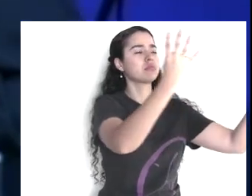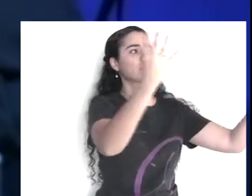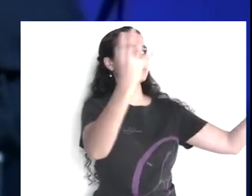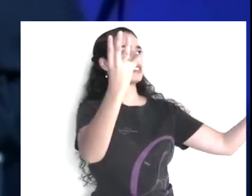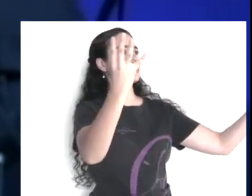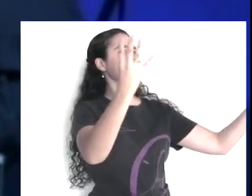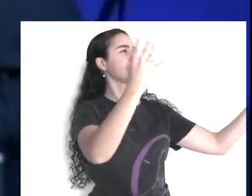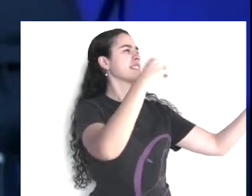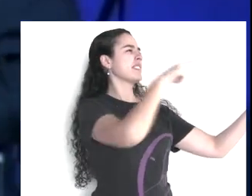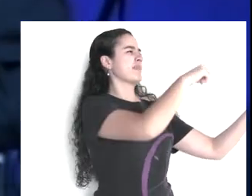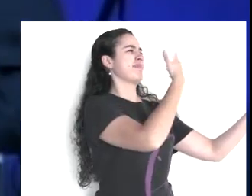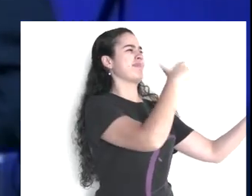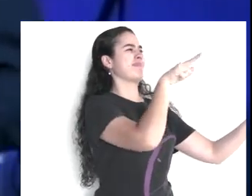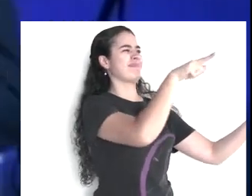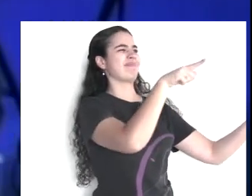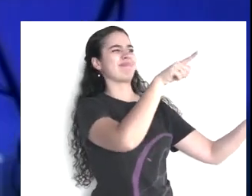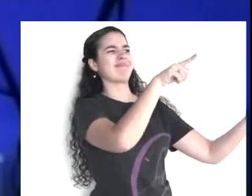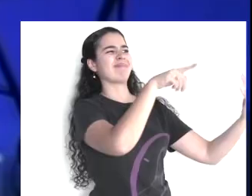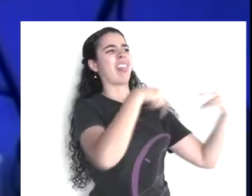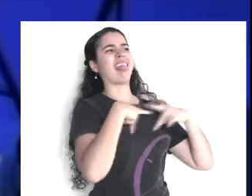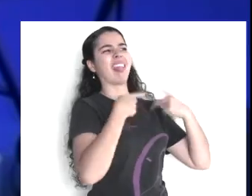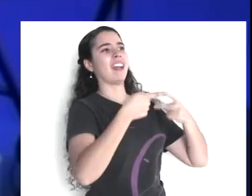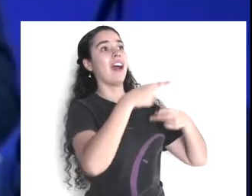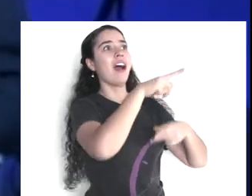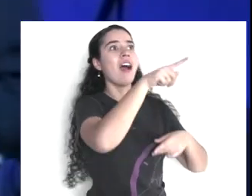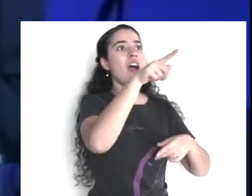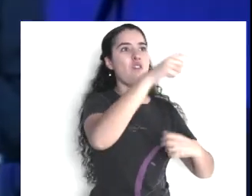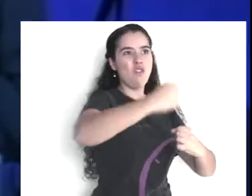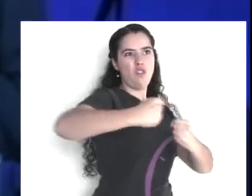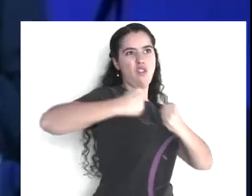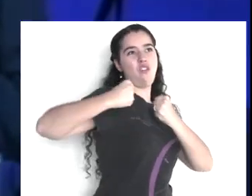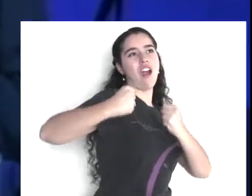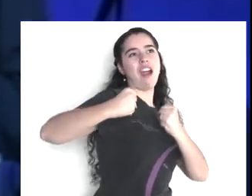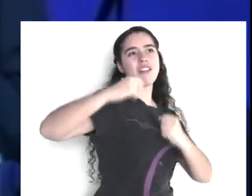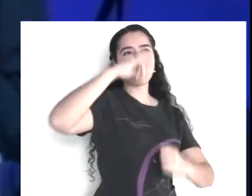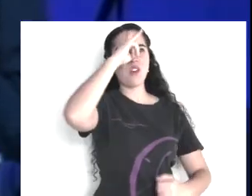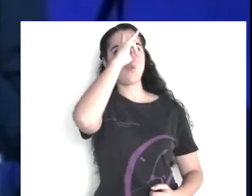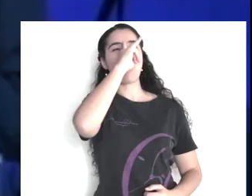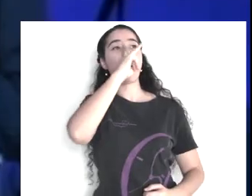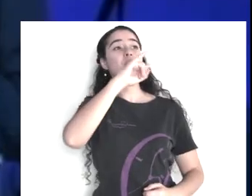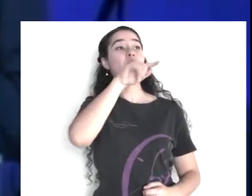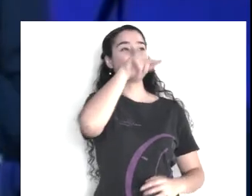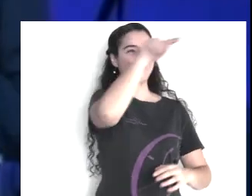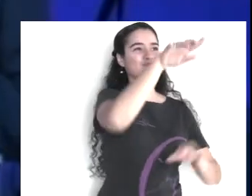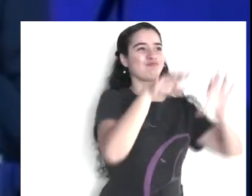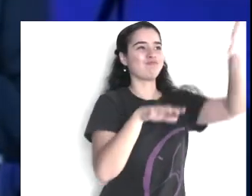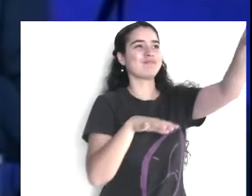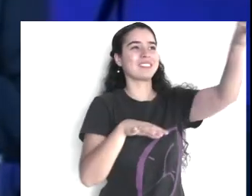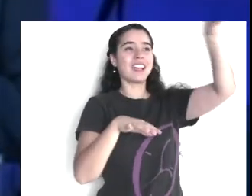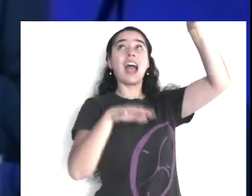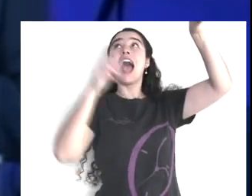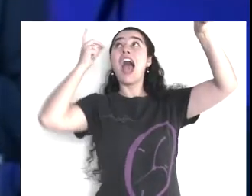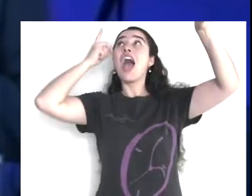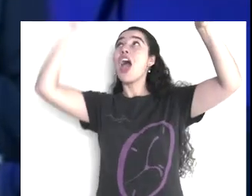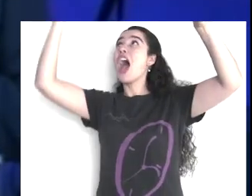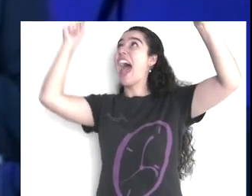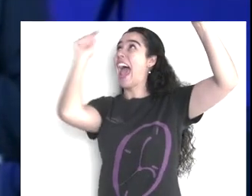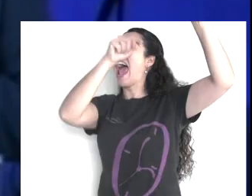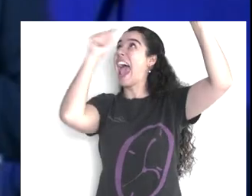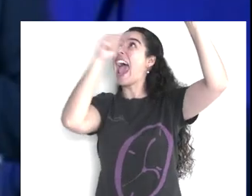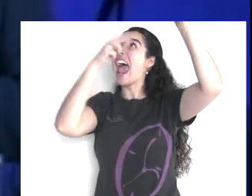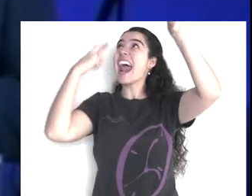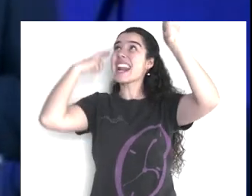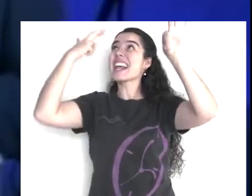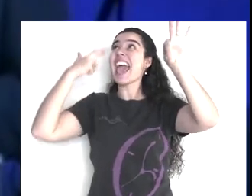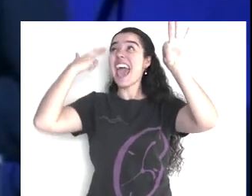delante del Señor Samuel, el Señor le dice, en primera de Samuel 6, 7, no tiene que buscarlo, anótelo si quiere, primera de Samuel